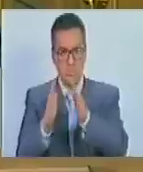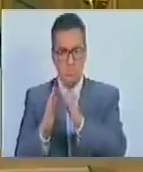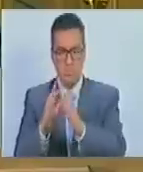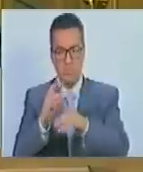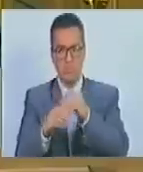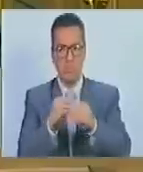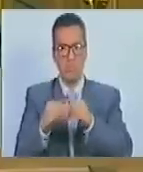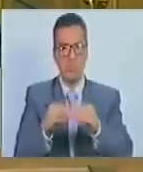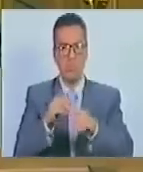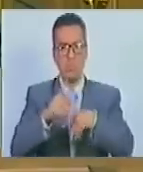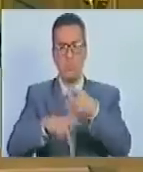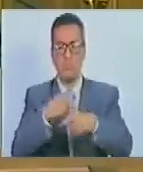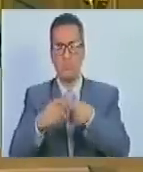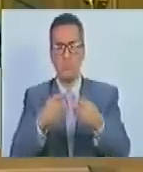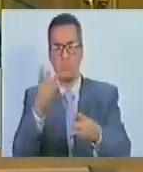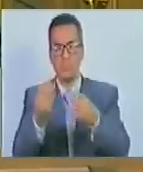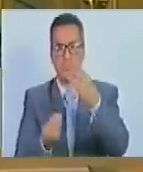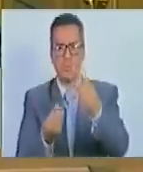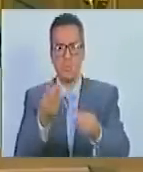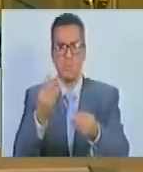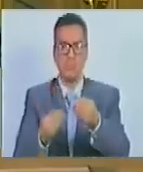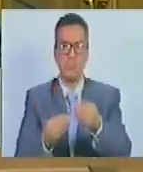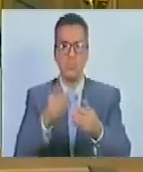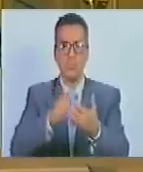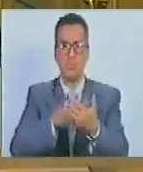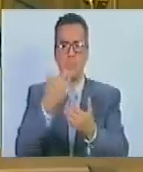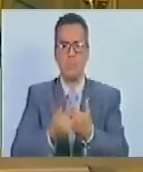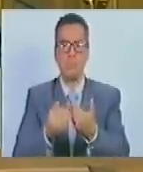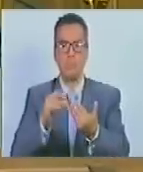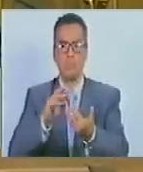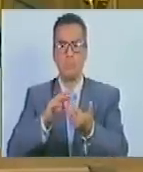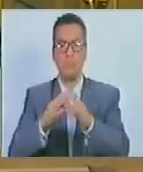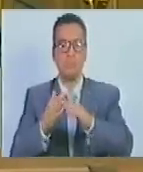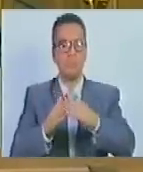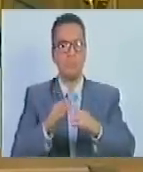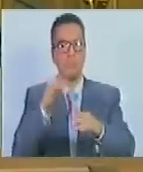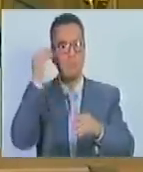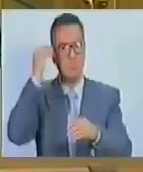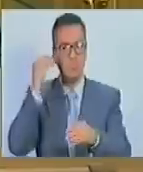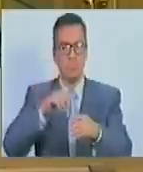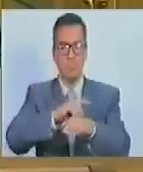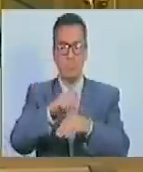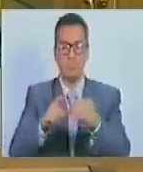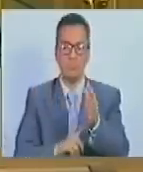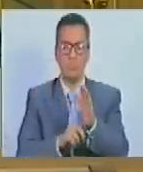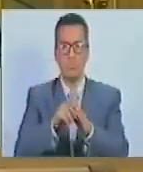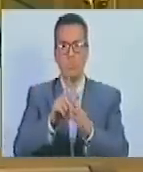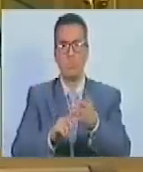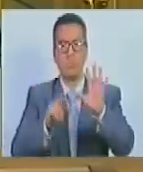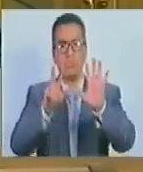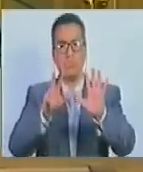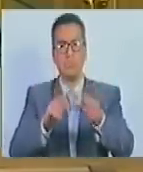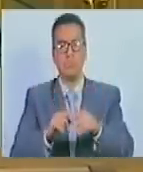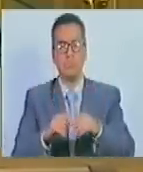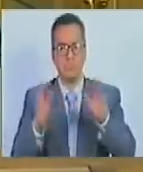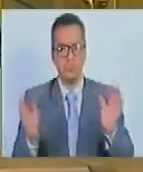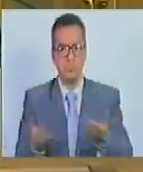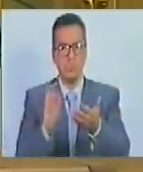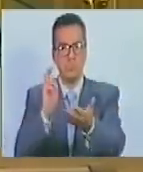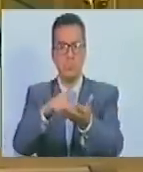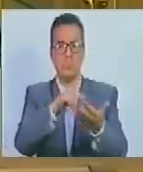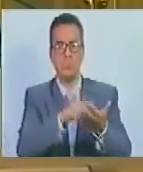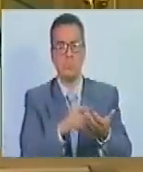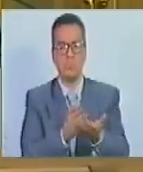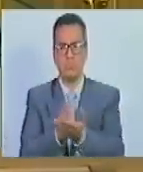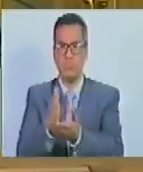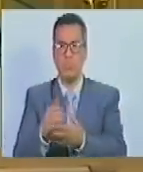aplicación del ciclo comunal para la elaboración del plan comunitario de desarrollo integral ocho promover participar y